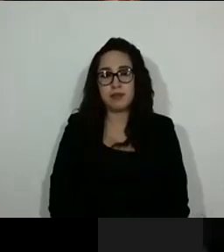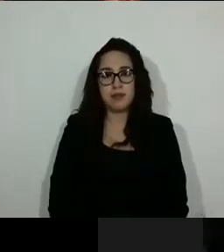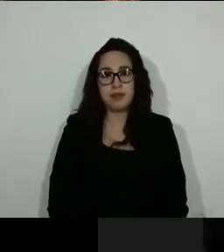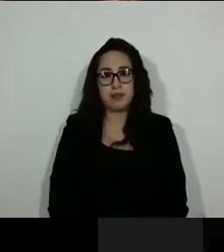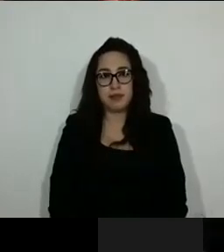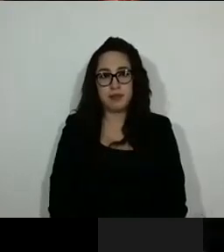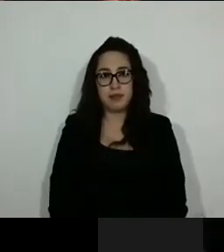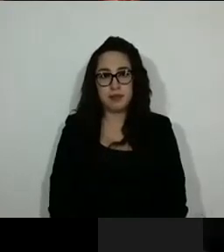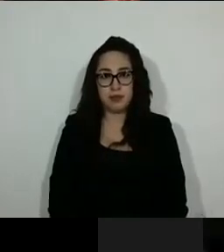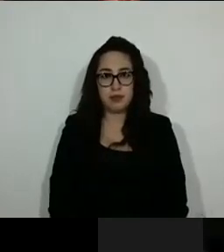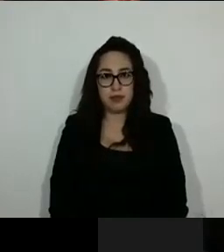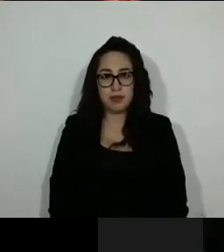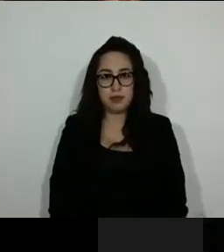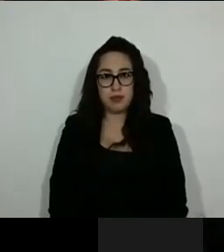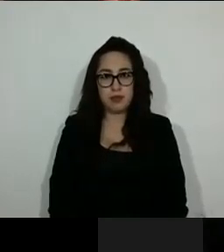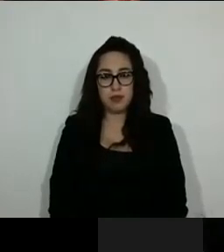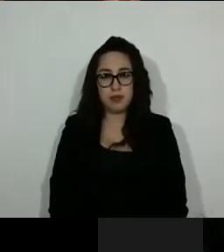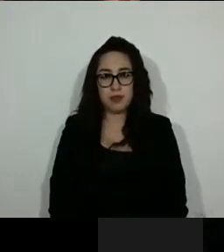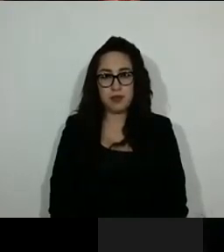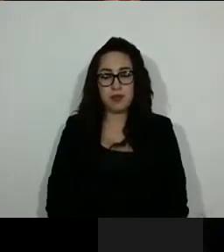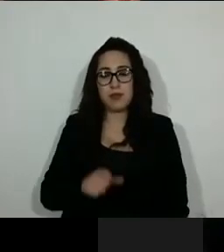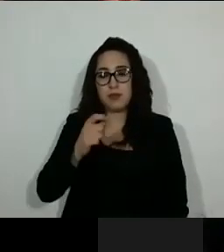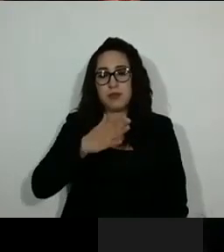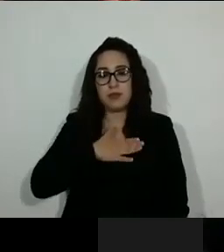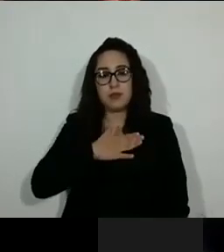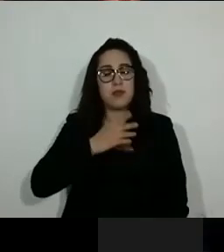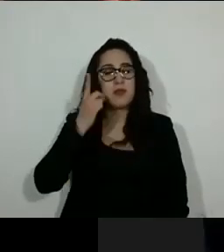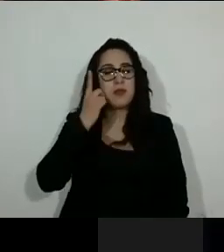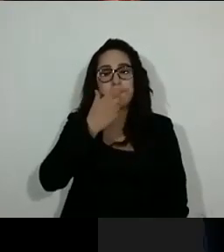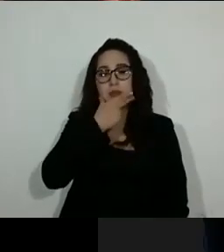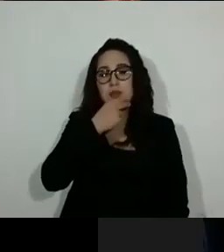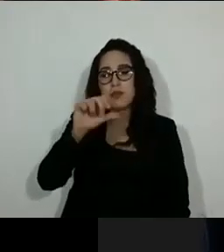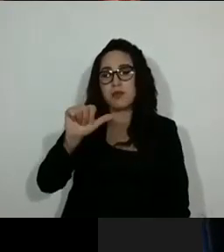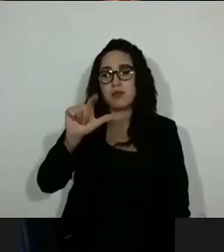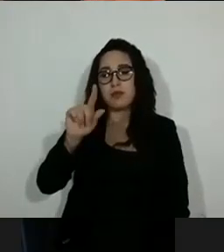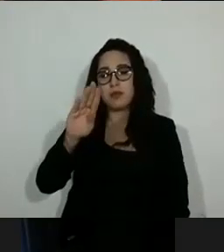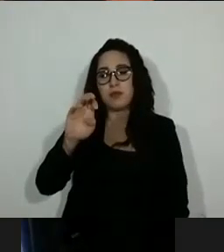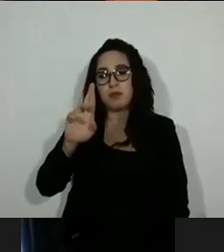Gracias, diputada. El de la voz, diputado Martínez Zurincho, a favor.